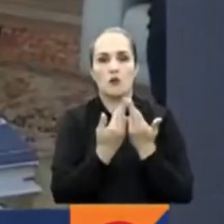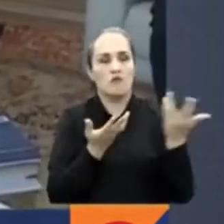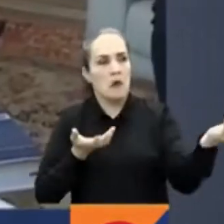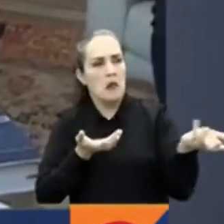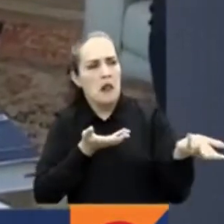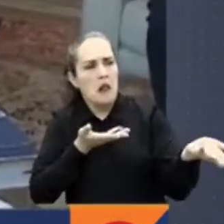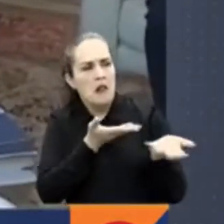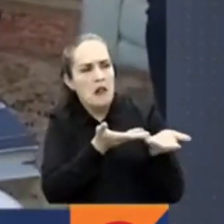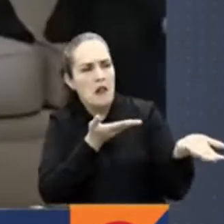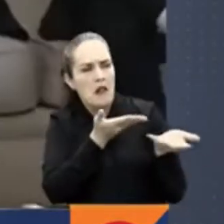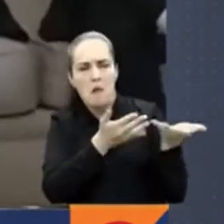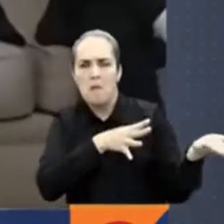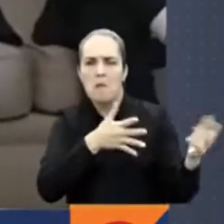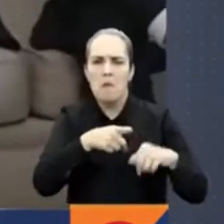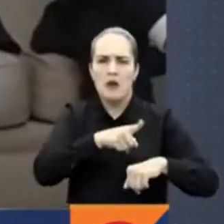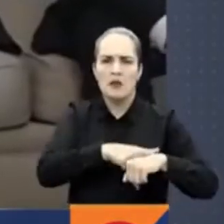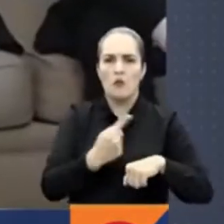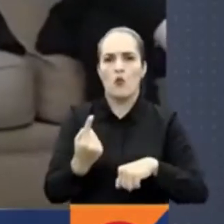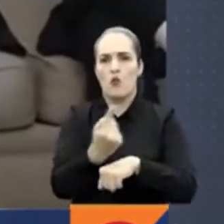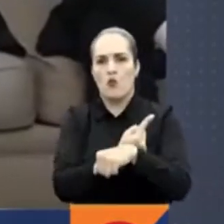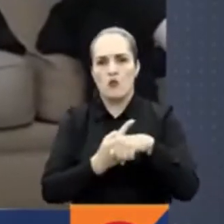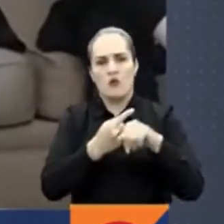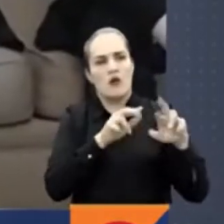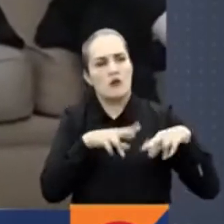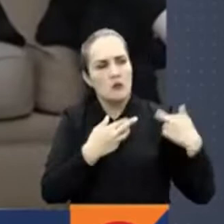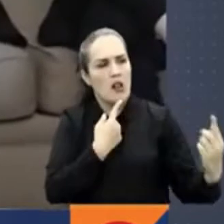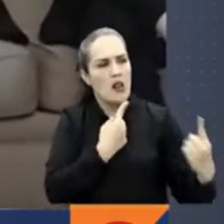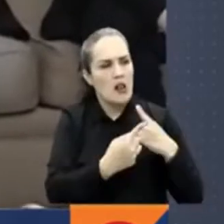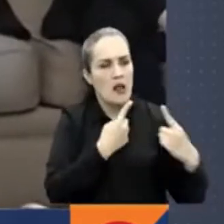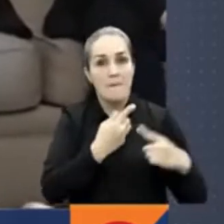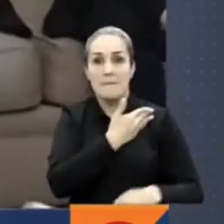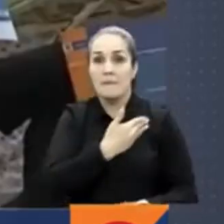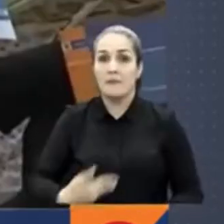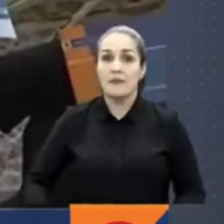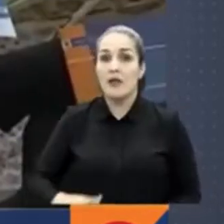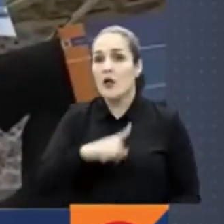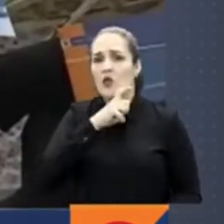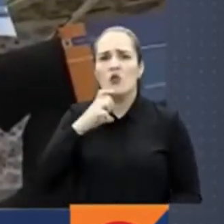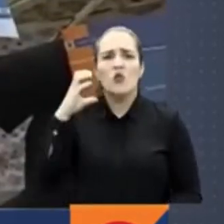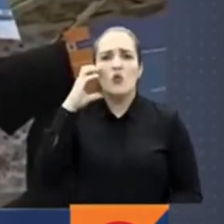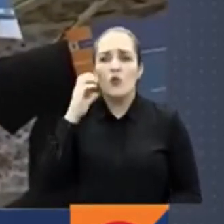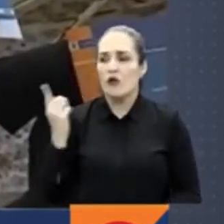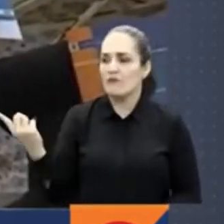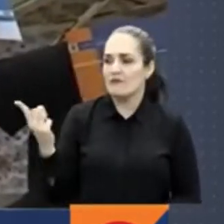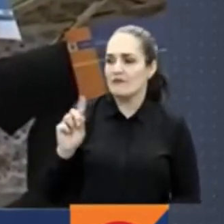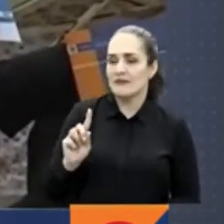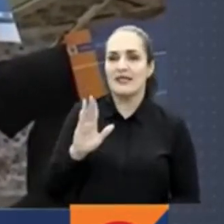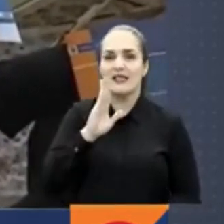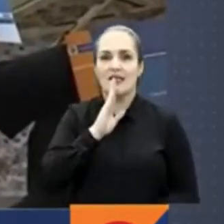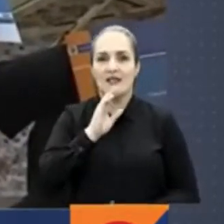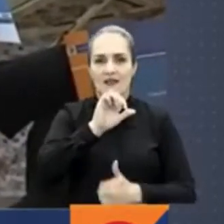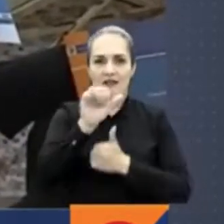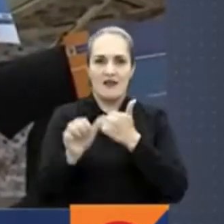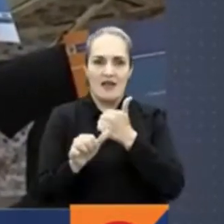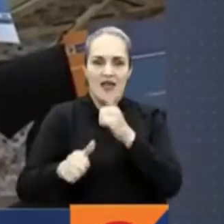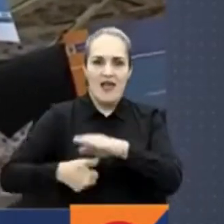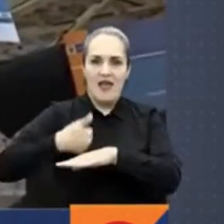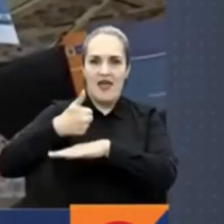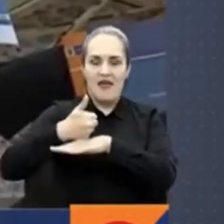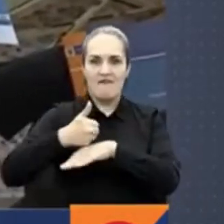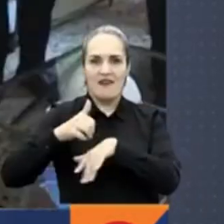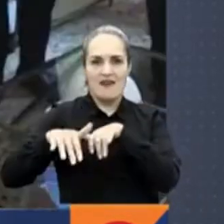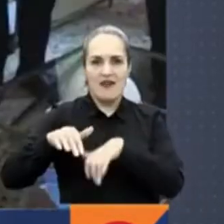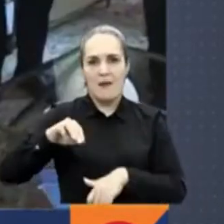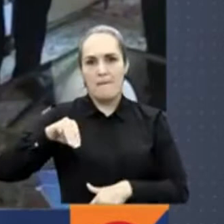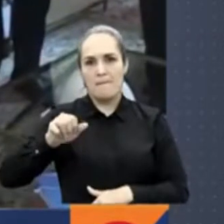una duración aproximada de una hora. El presidente Iván Duque estuvo acompañado de la jefe de Gabinete María Paula Correa, la vicepresidenta y